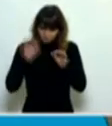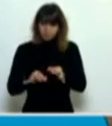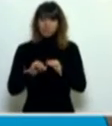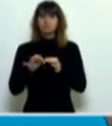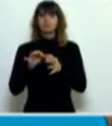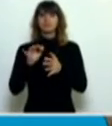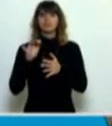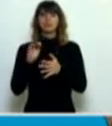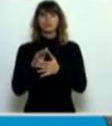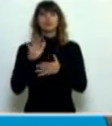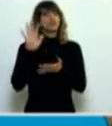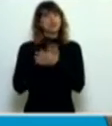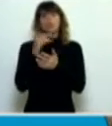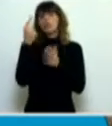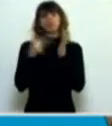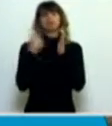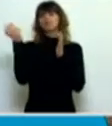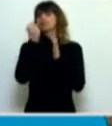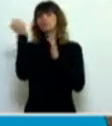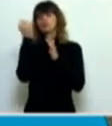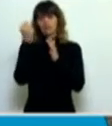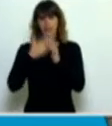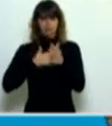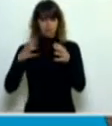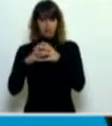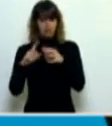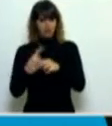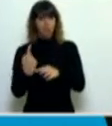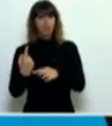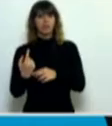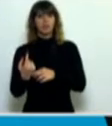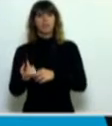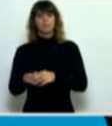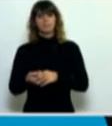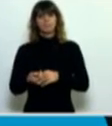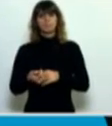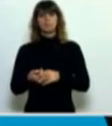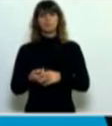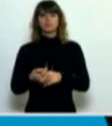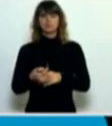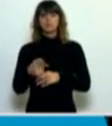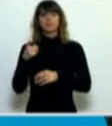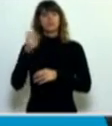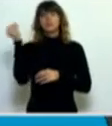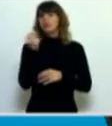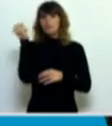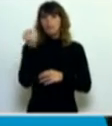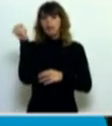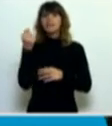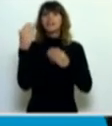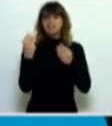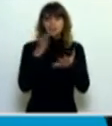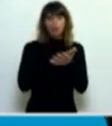fundamental a mi criterio, a mi criterio del bloque, que es aquello del fortalecimiento de las instituciones de la